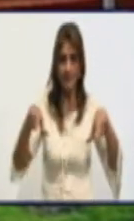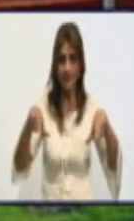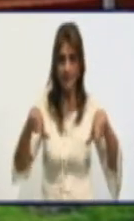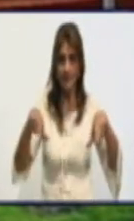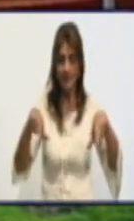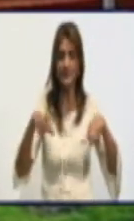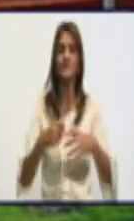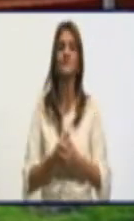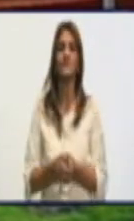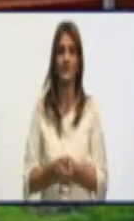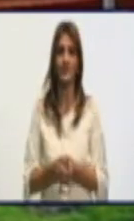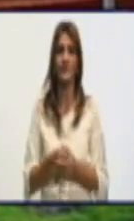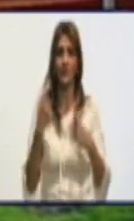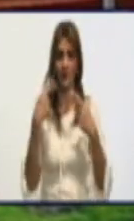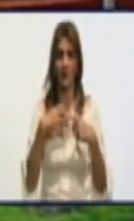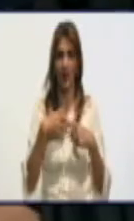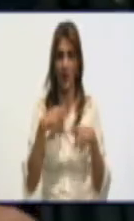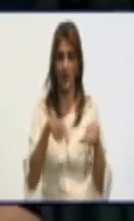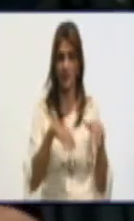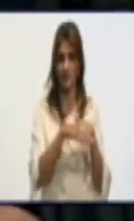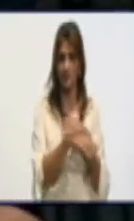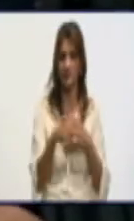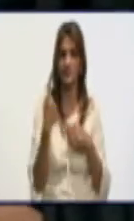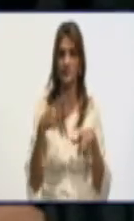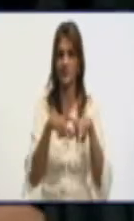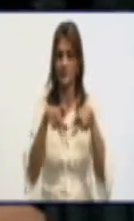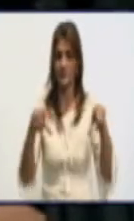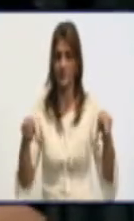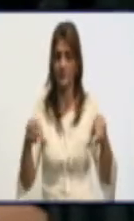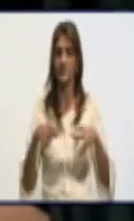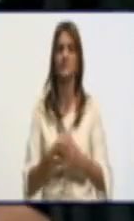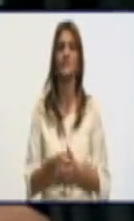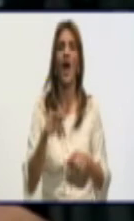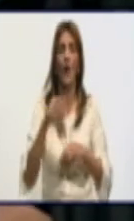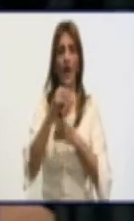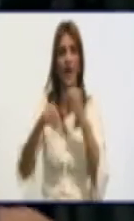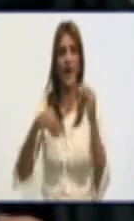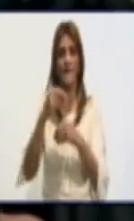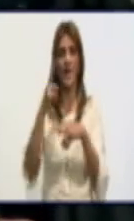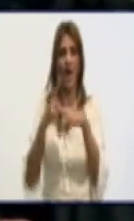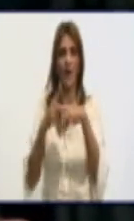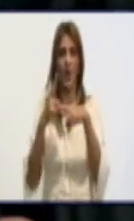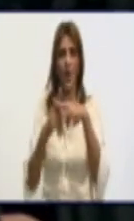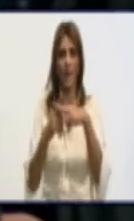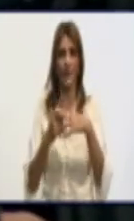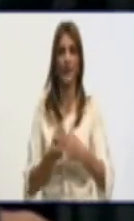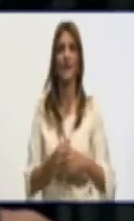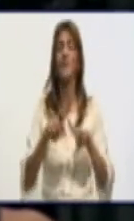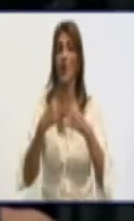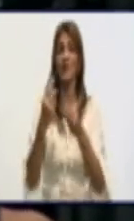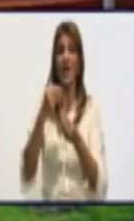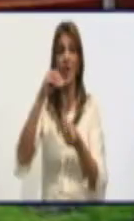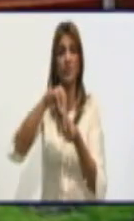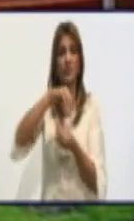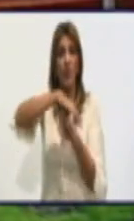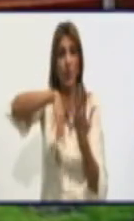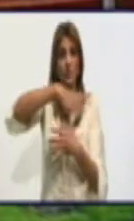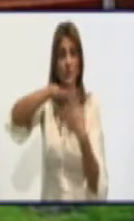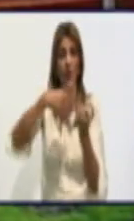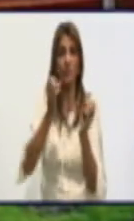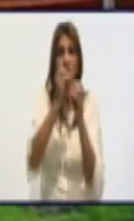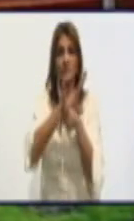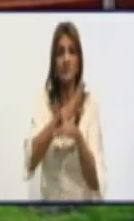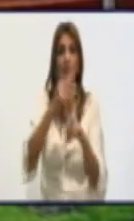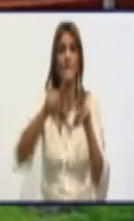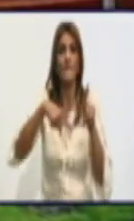se va a comercializar con el nombre de ponqué de maíz atendiendo a que estas son hechas precisamente con